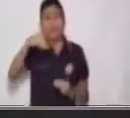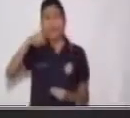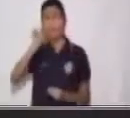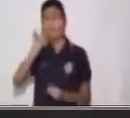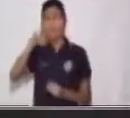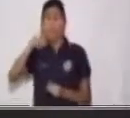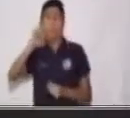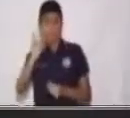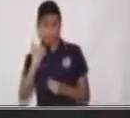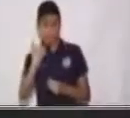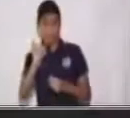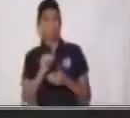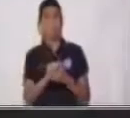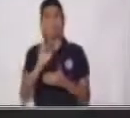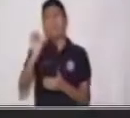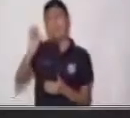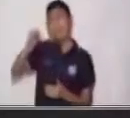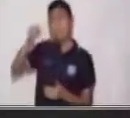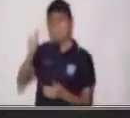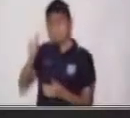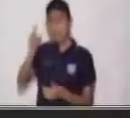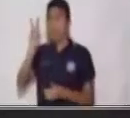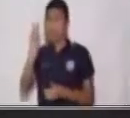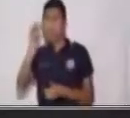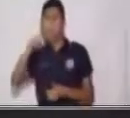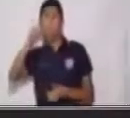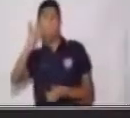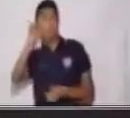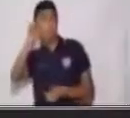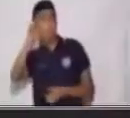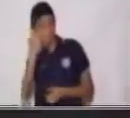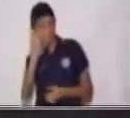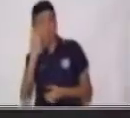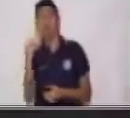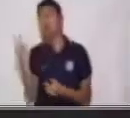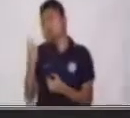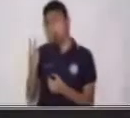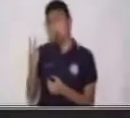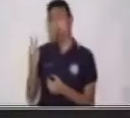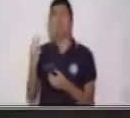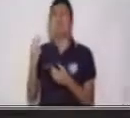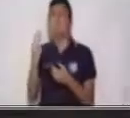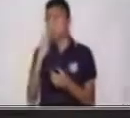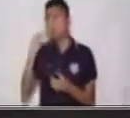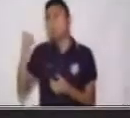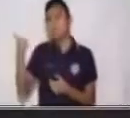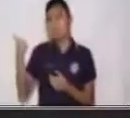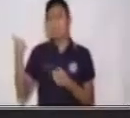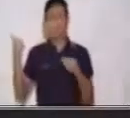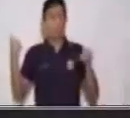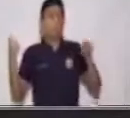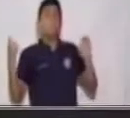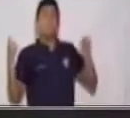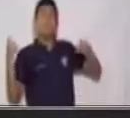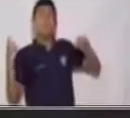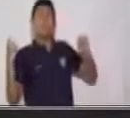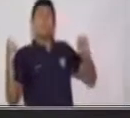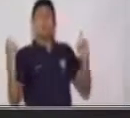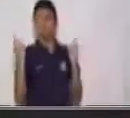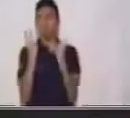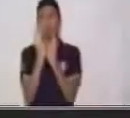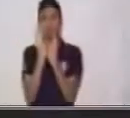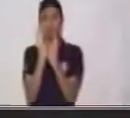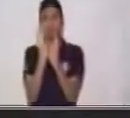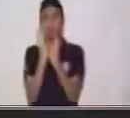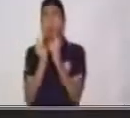Ema y Mimi son hermanas de Memo. Su papá